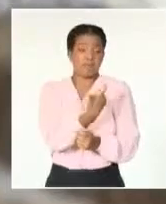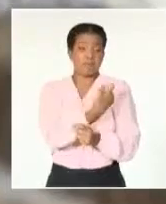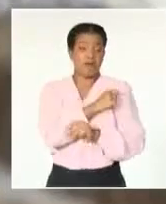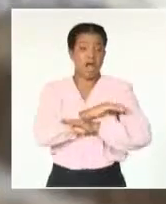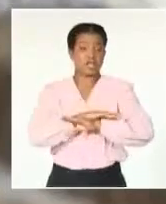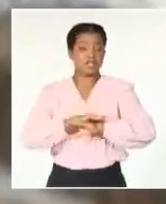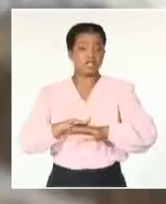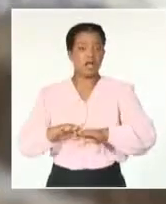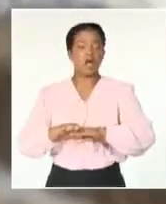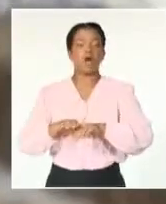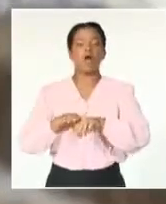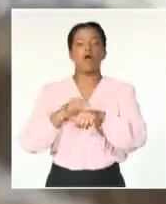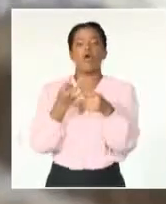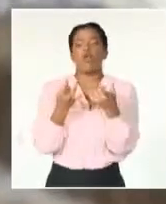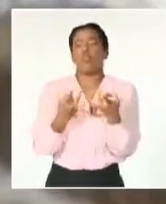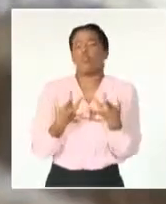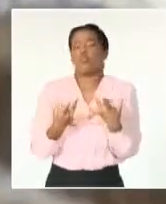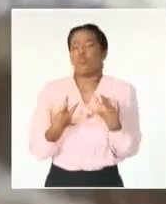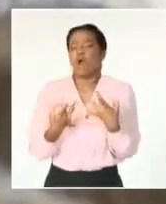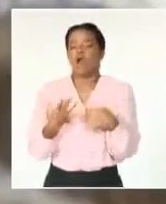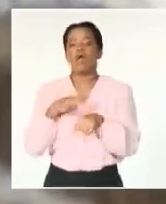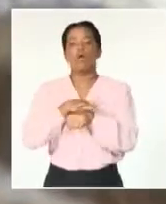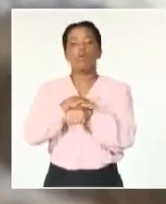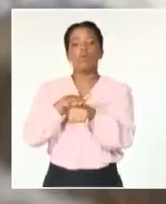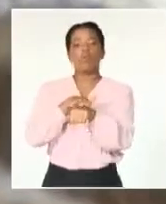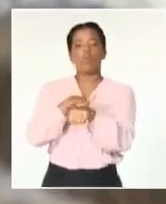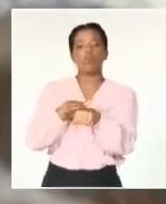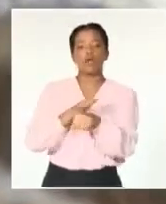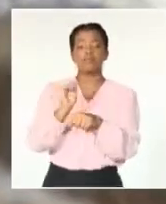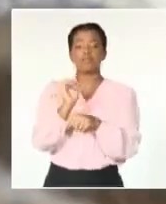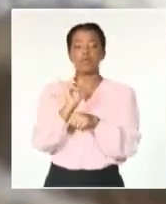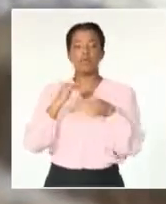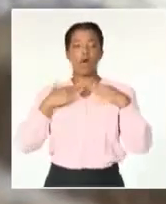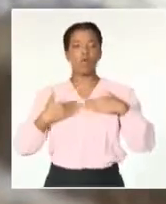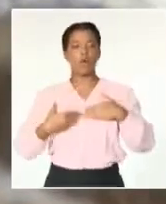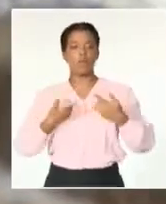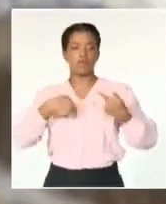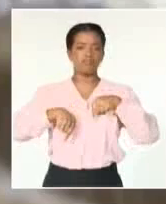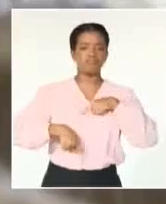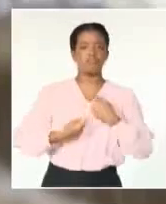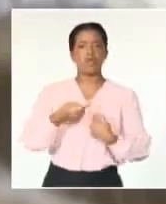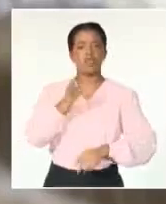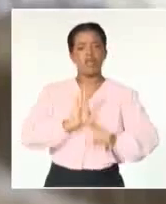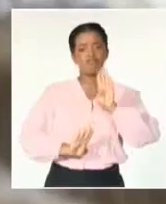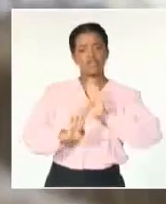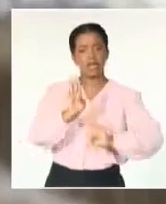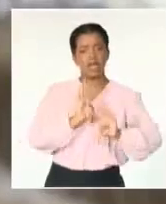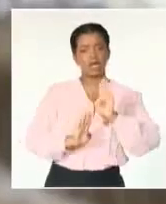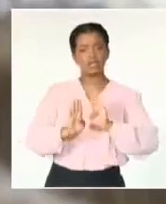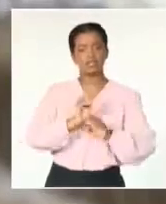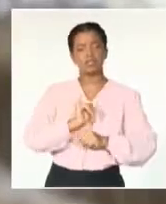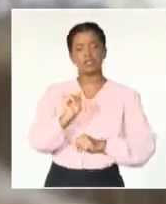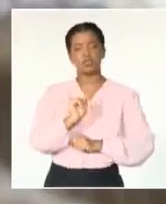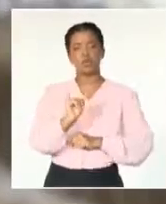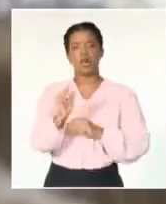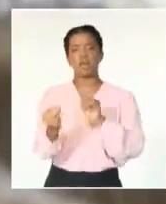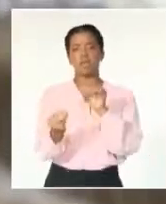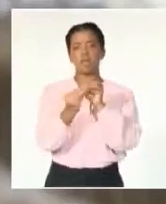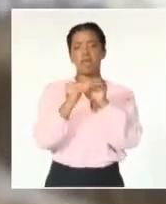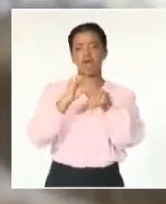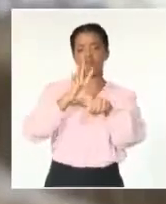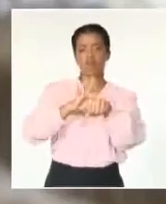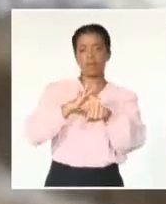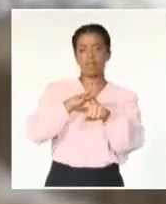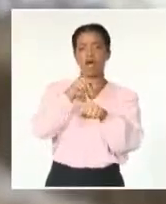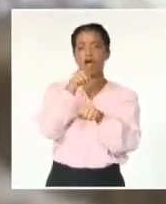analgésico, efecto inmunomodulador, efecto antioxidante y efecto germicida, por ejemplo,